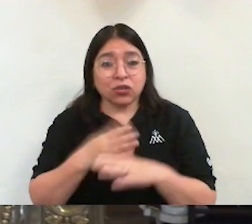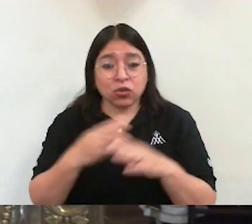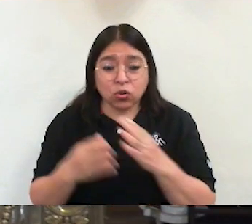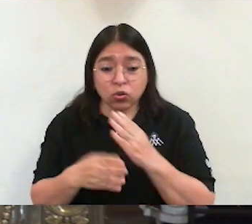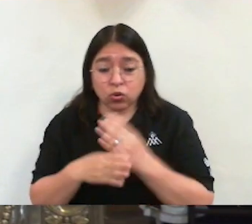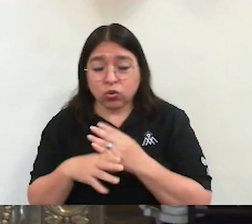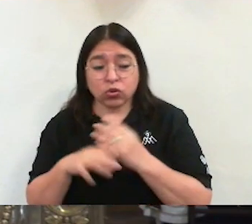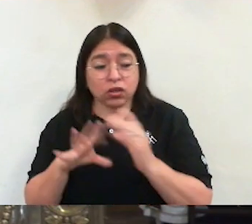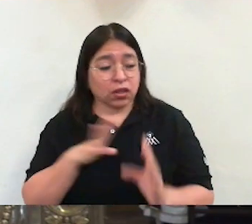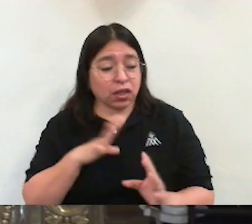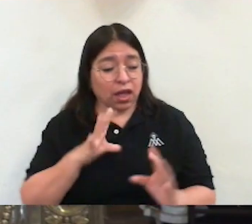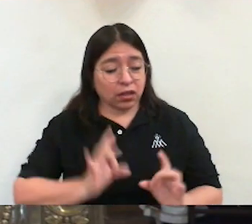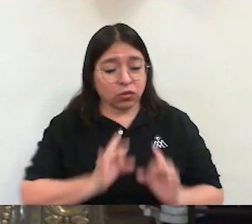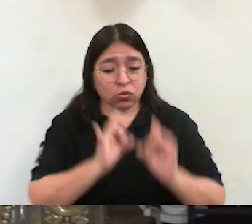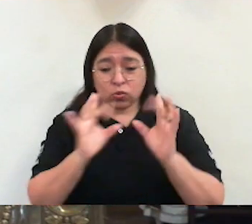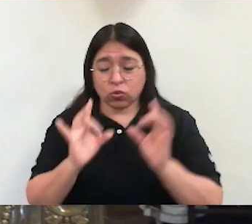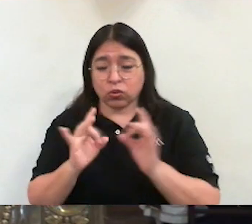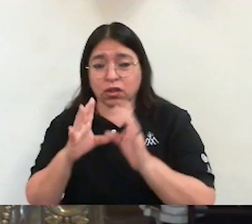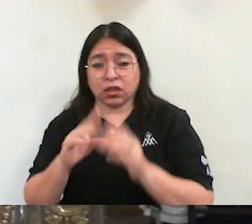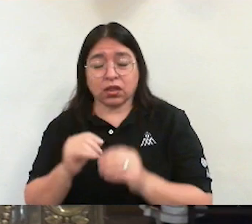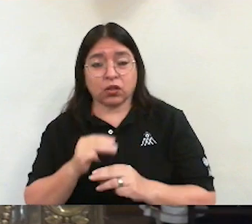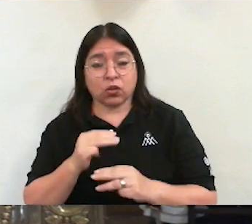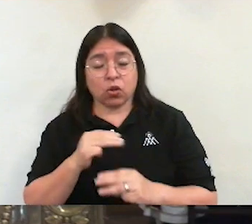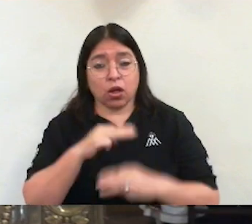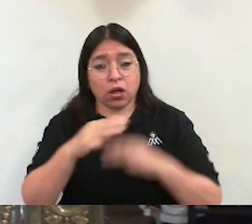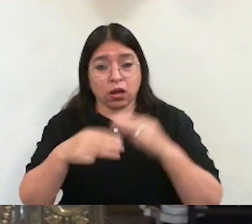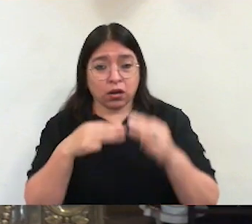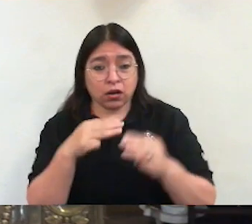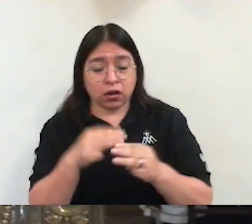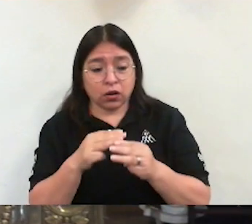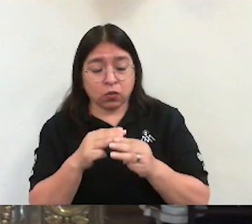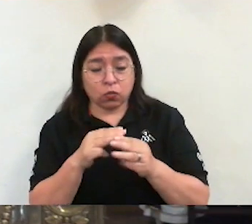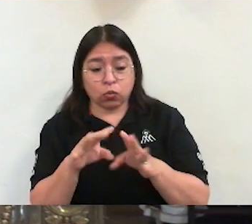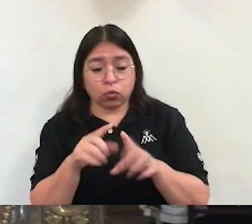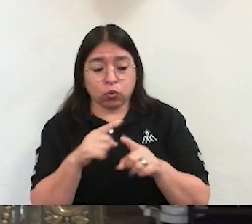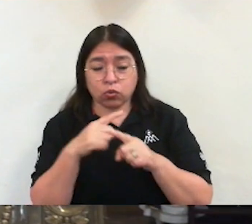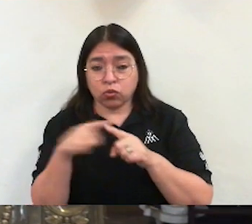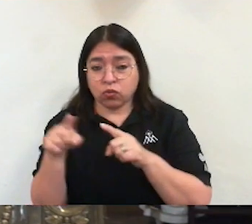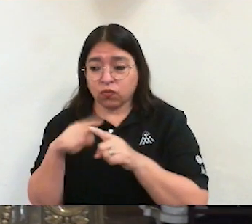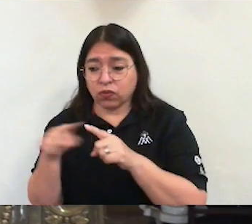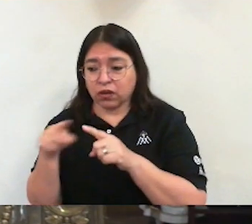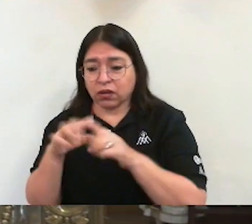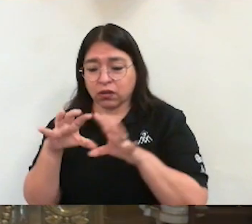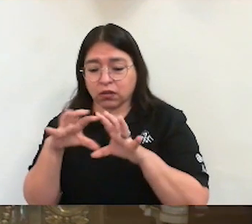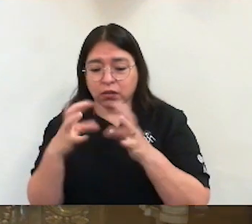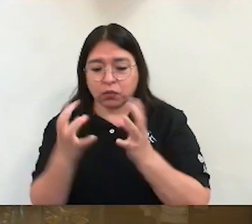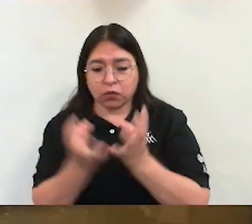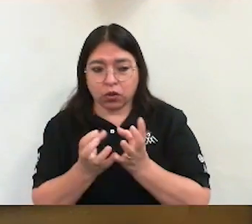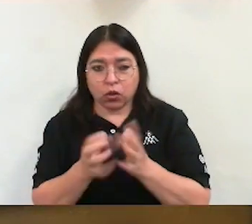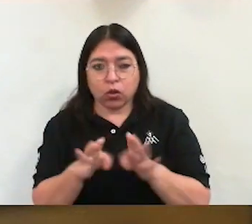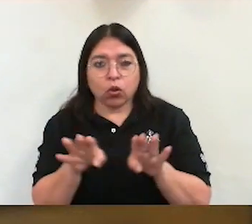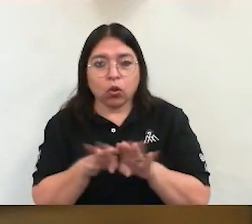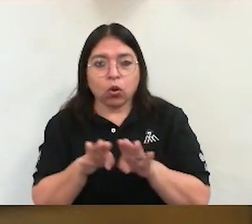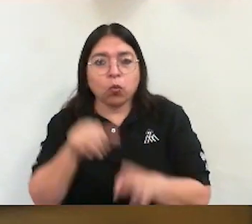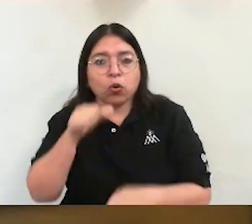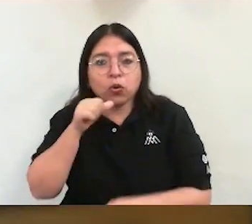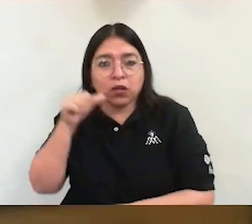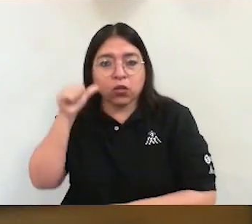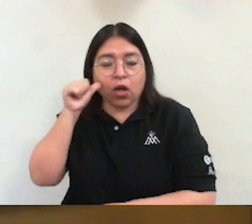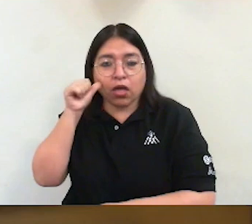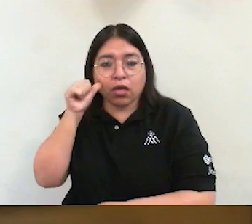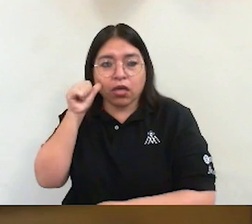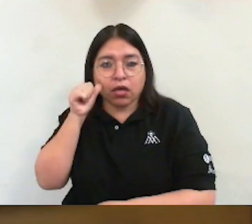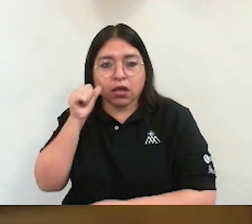situaciones humanas lamentables, como lo sucedido el día de ayer